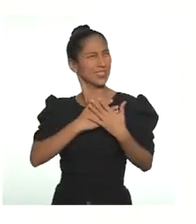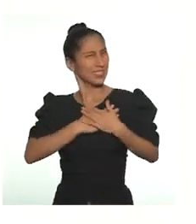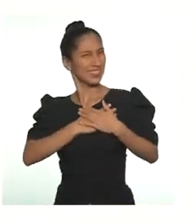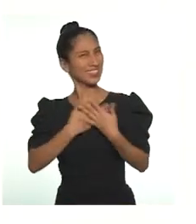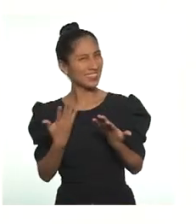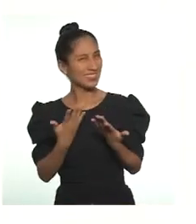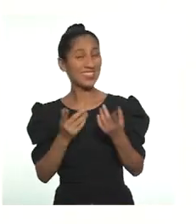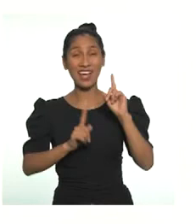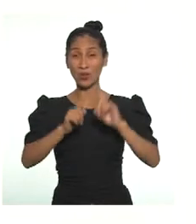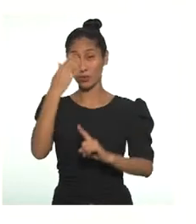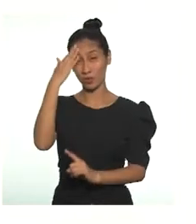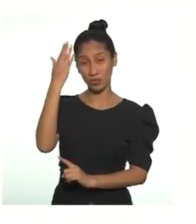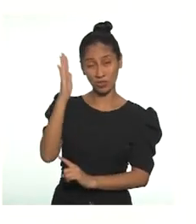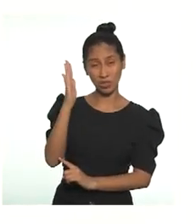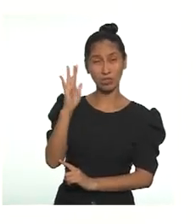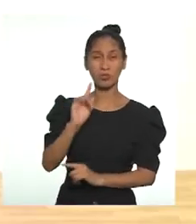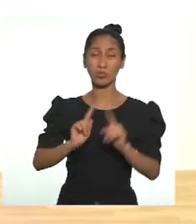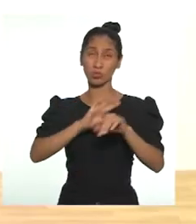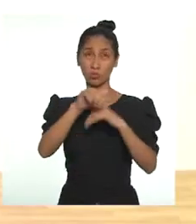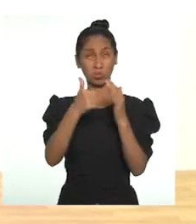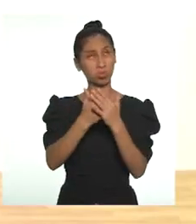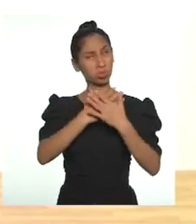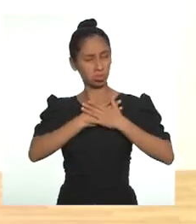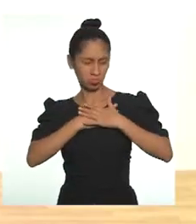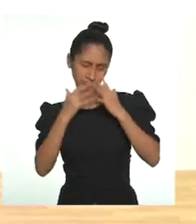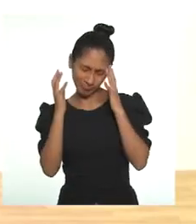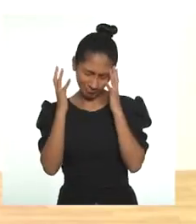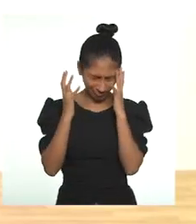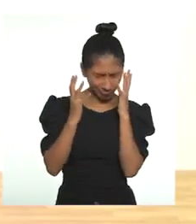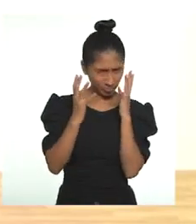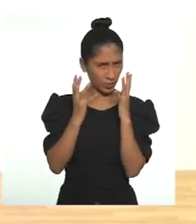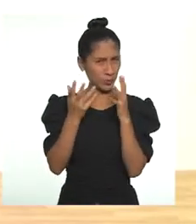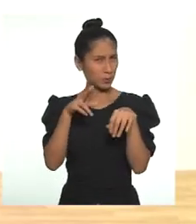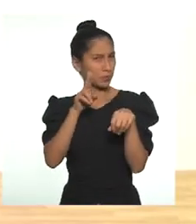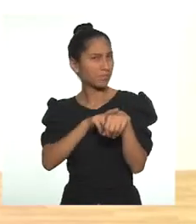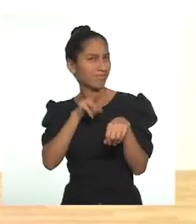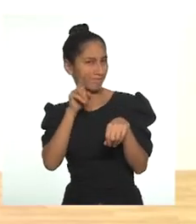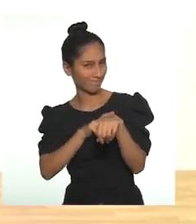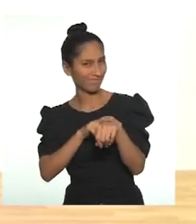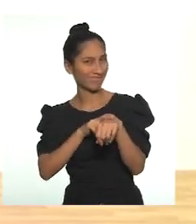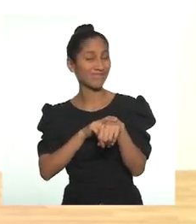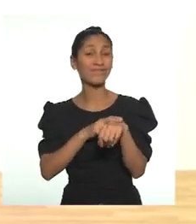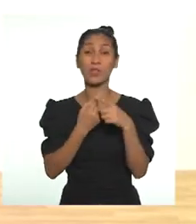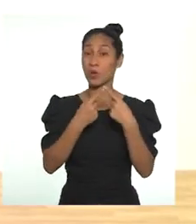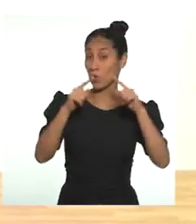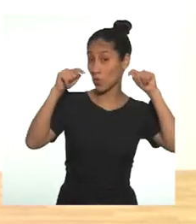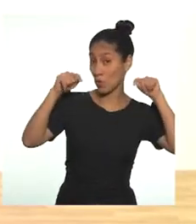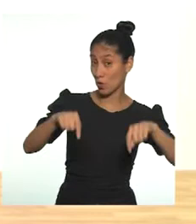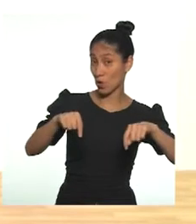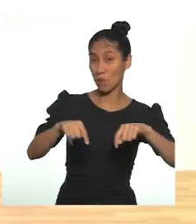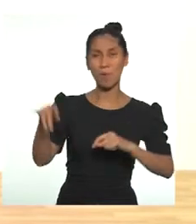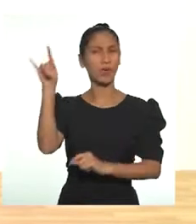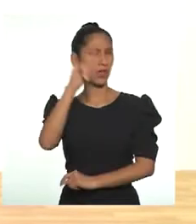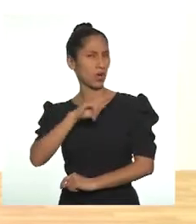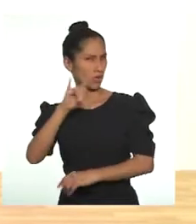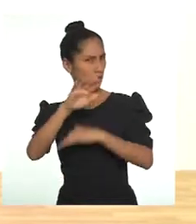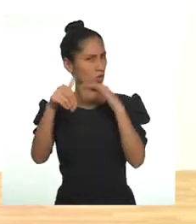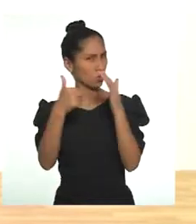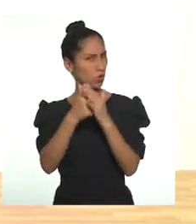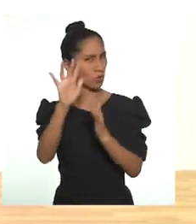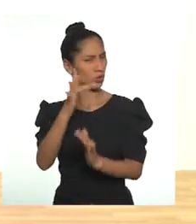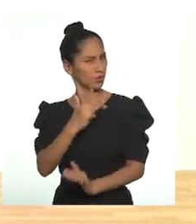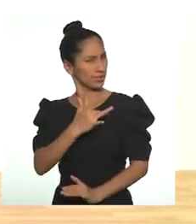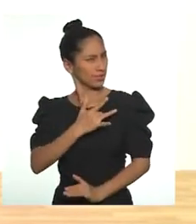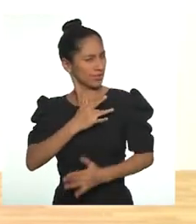Hay días en que no nos sentimos del todo bien y eso es completamente normal, hoy vamos a utilizar todos esos